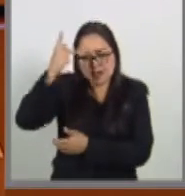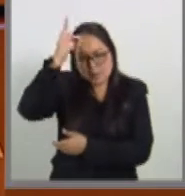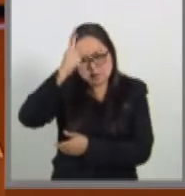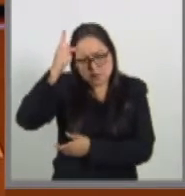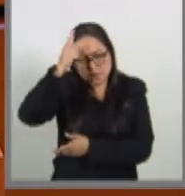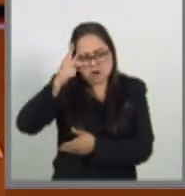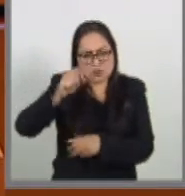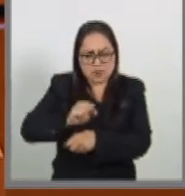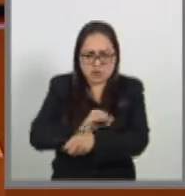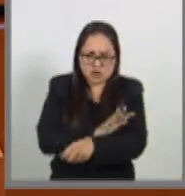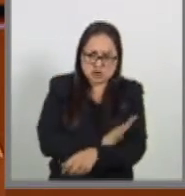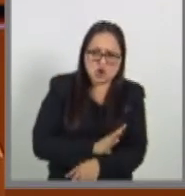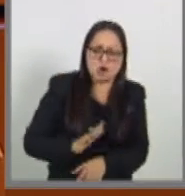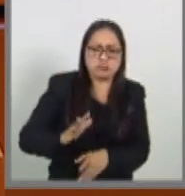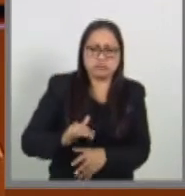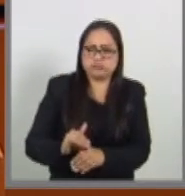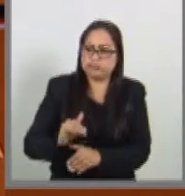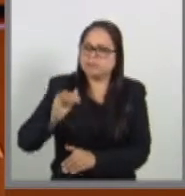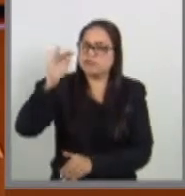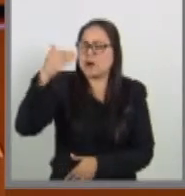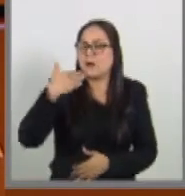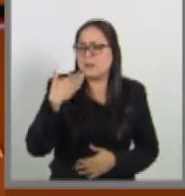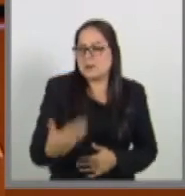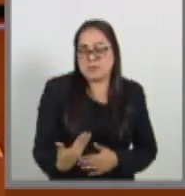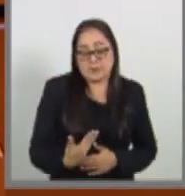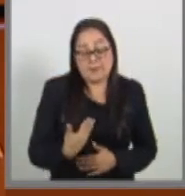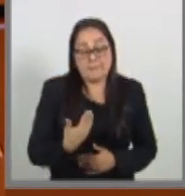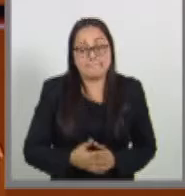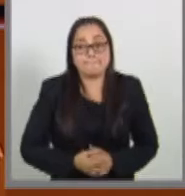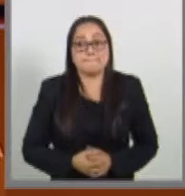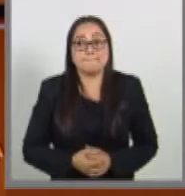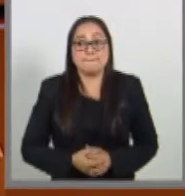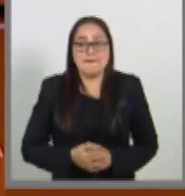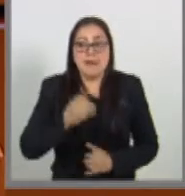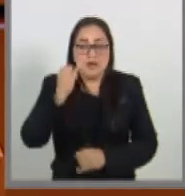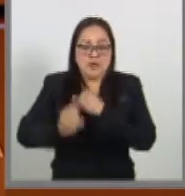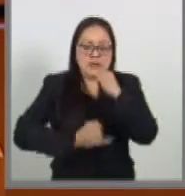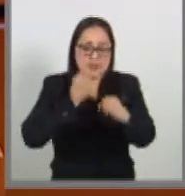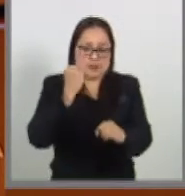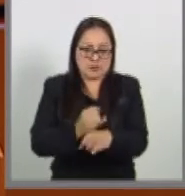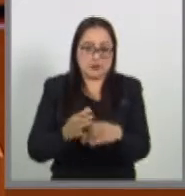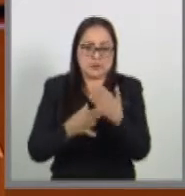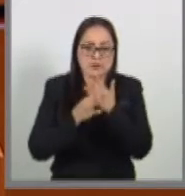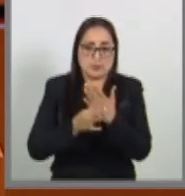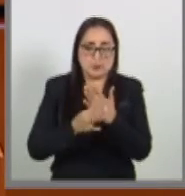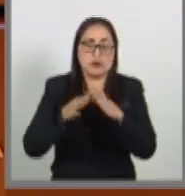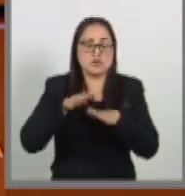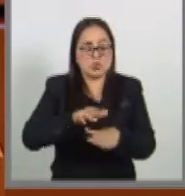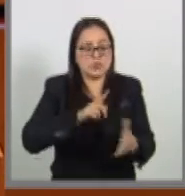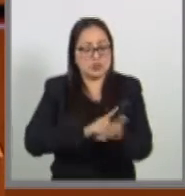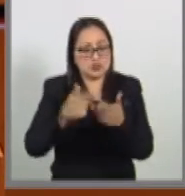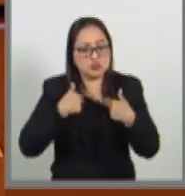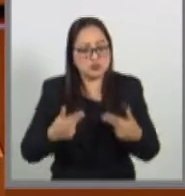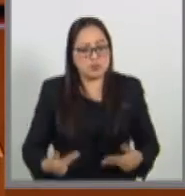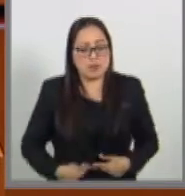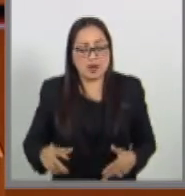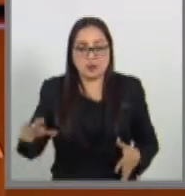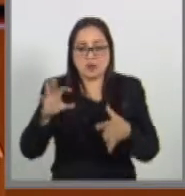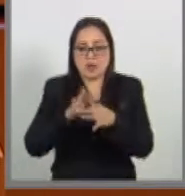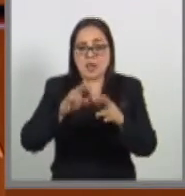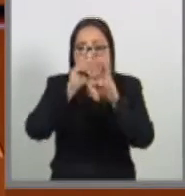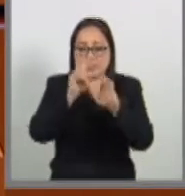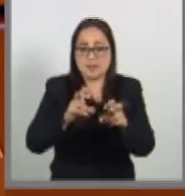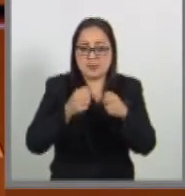en esta primera etapa de su vida. Los estándares internacionales en materia de derechos humanos relativos a la seguridad